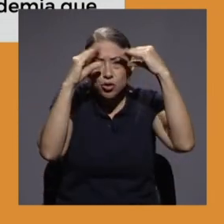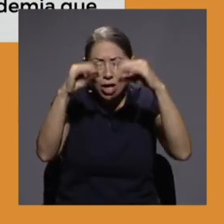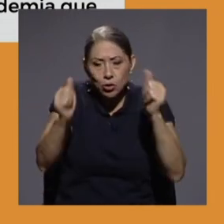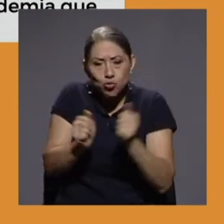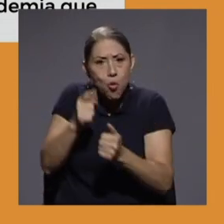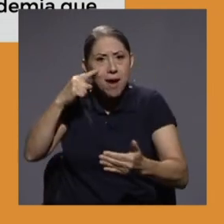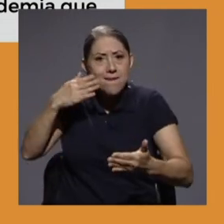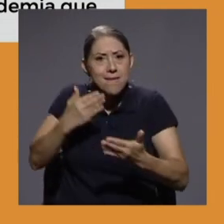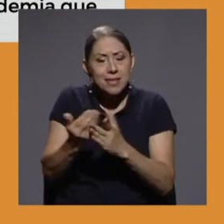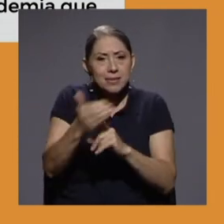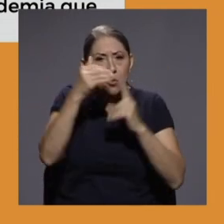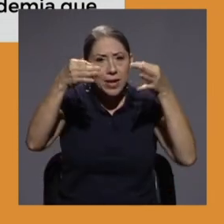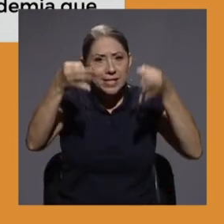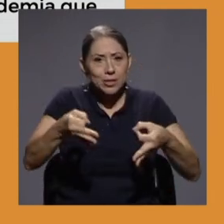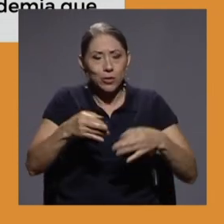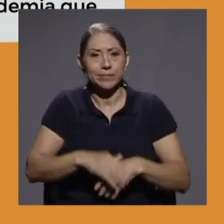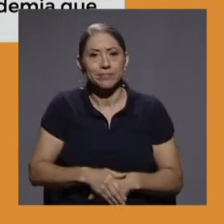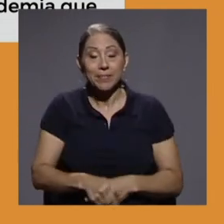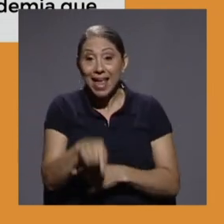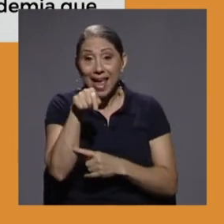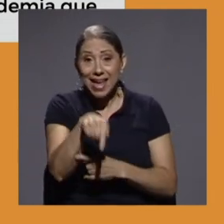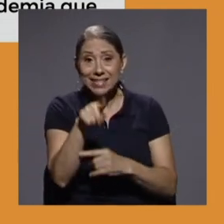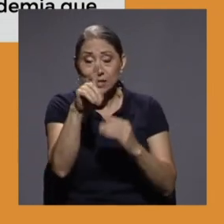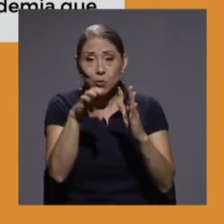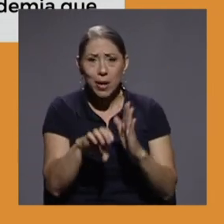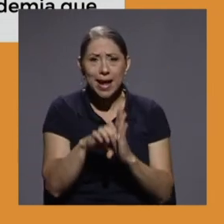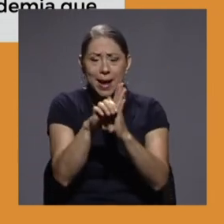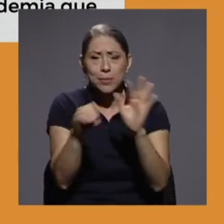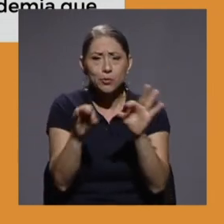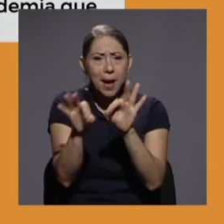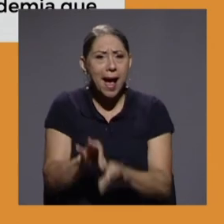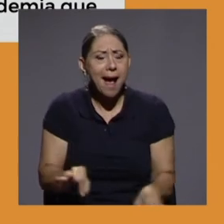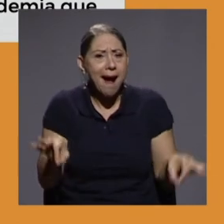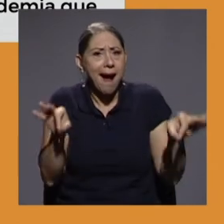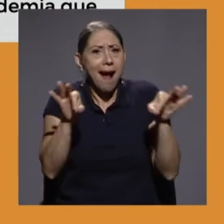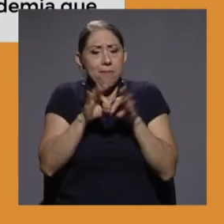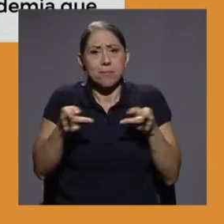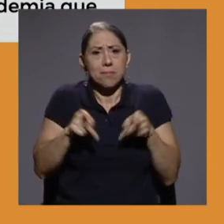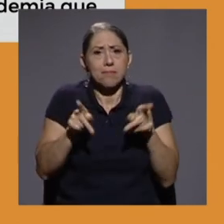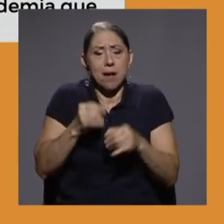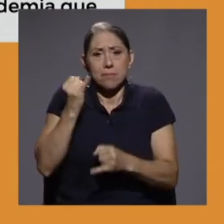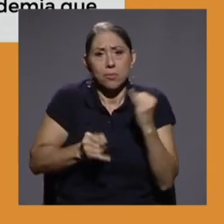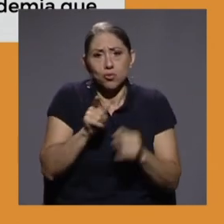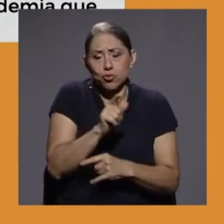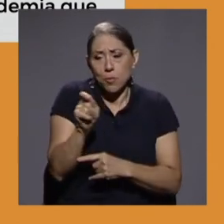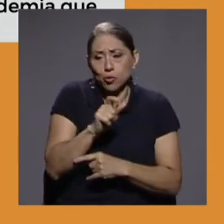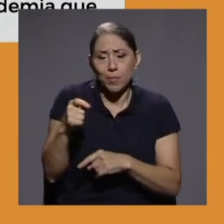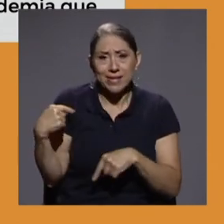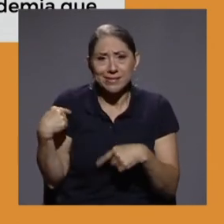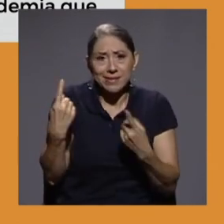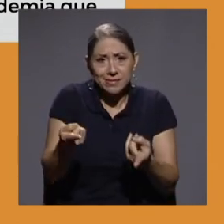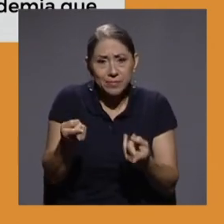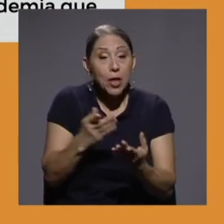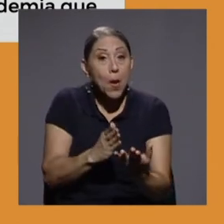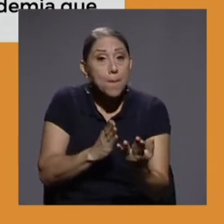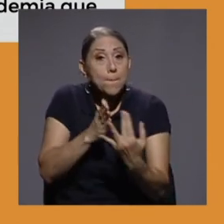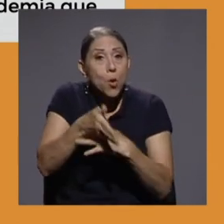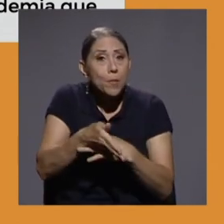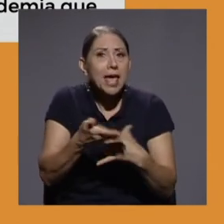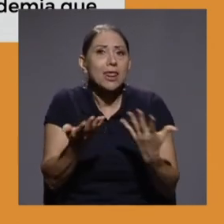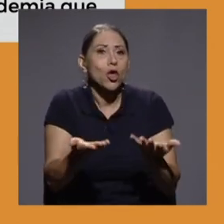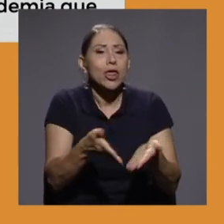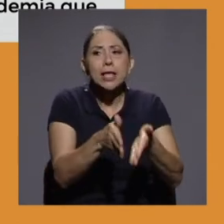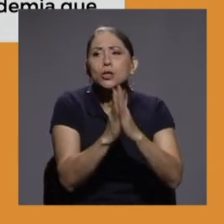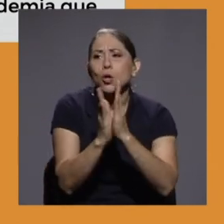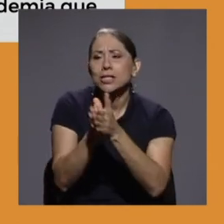tomar decisiones. Este es uno de los ejemplos más relevantes que se ha generado en los últimos meses, donde por medio de solicitudes